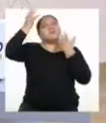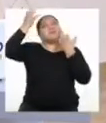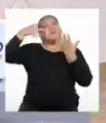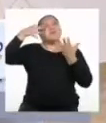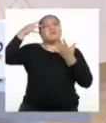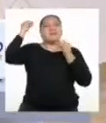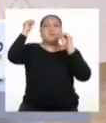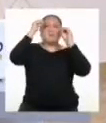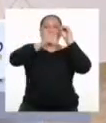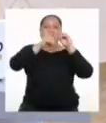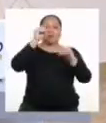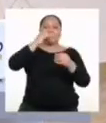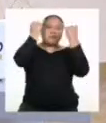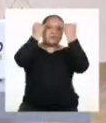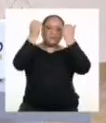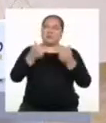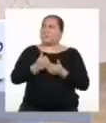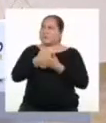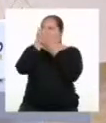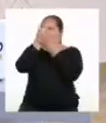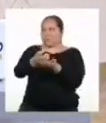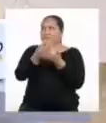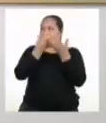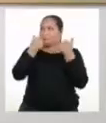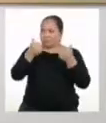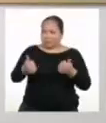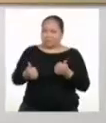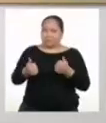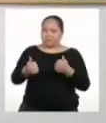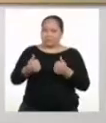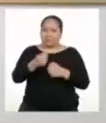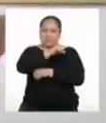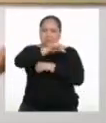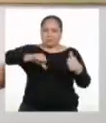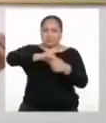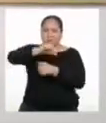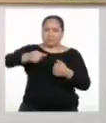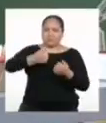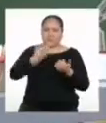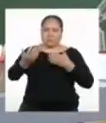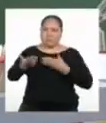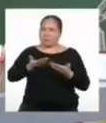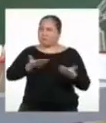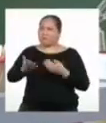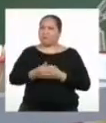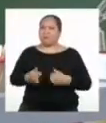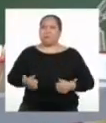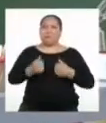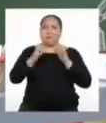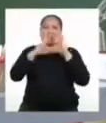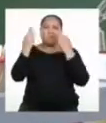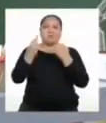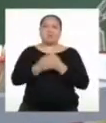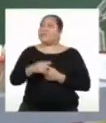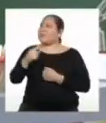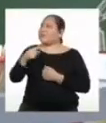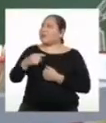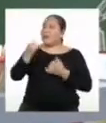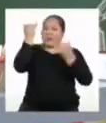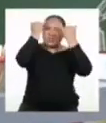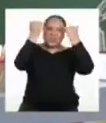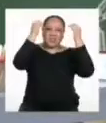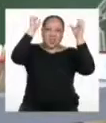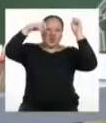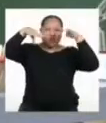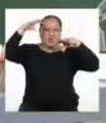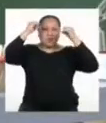incluir ideas realmente útiles para convivir en armonía. ¿Qué tal si hacemos una lluvia de ideas? Me encanta cómo suena eso de lluvia